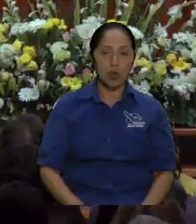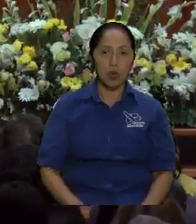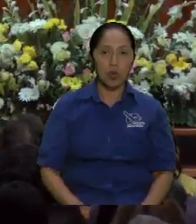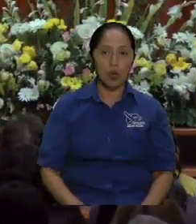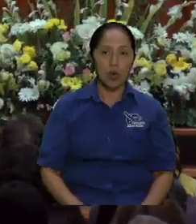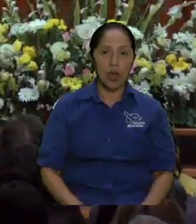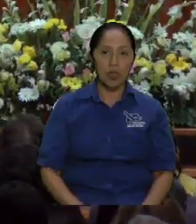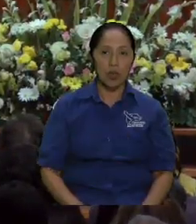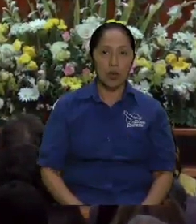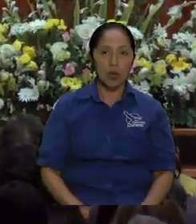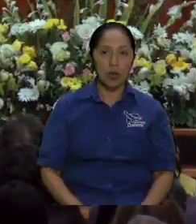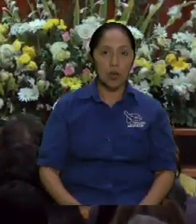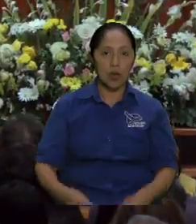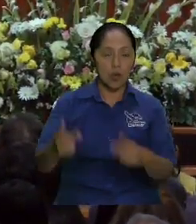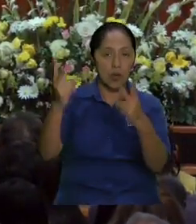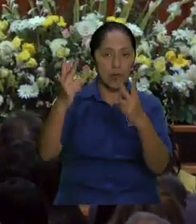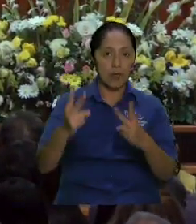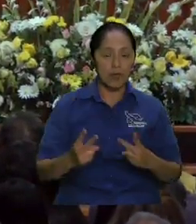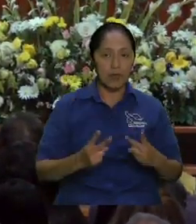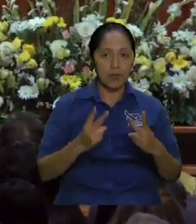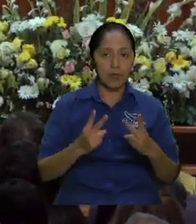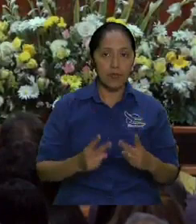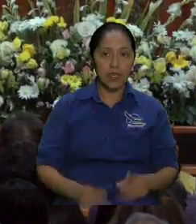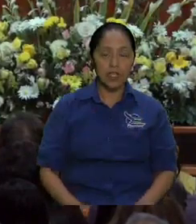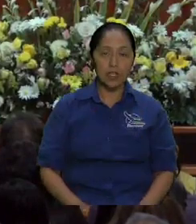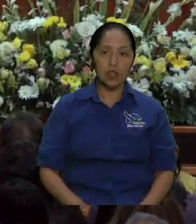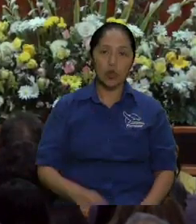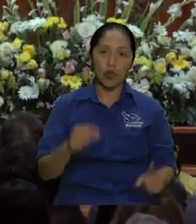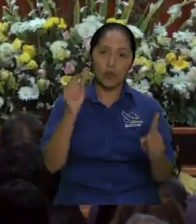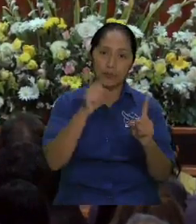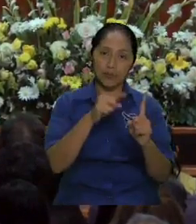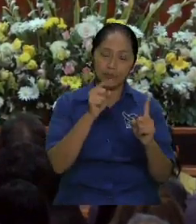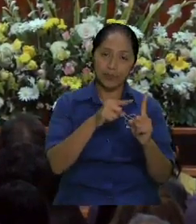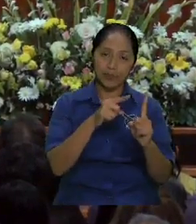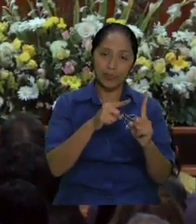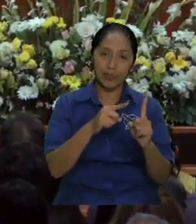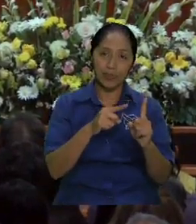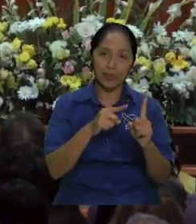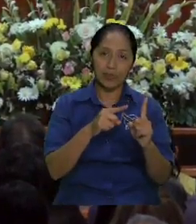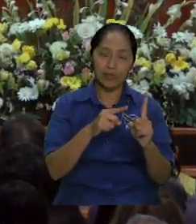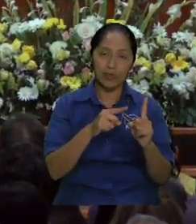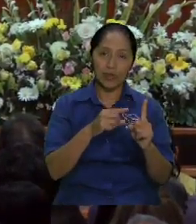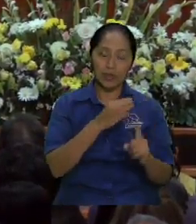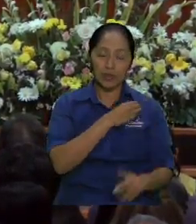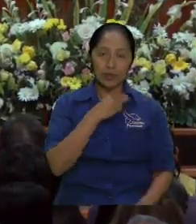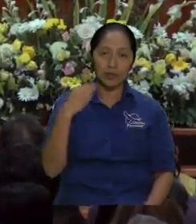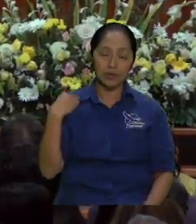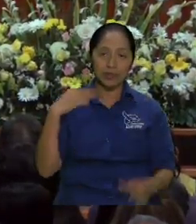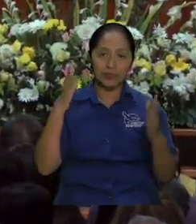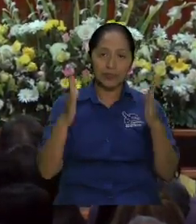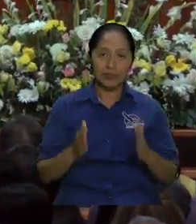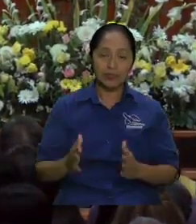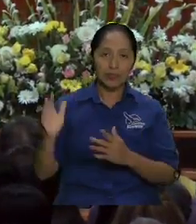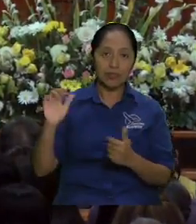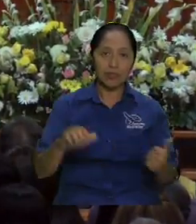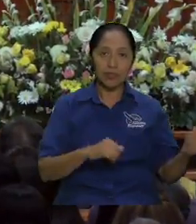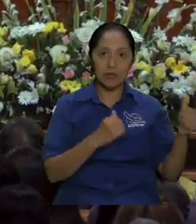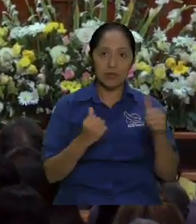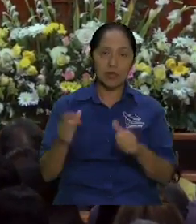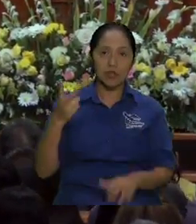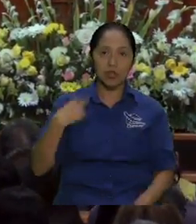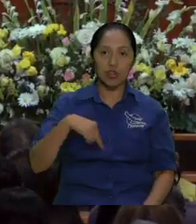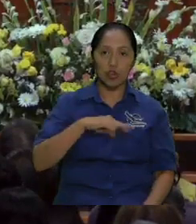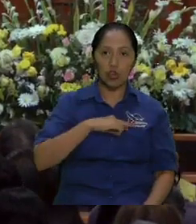cobramos esa vez y pero después el señor me dijo que no lo hiciera en ese tiempo